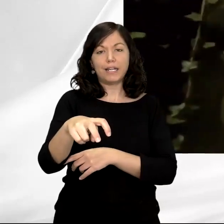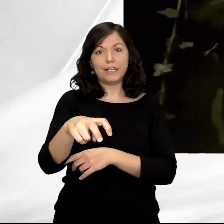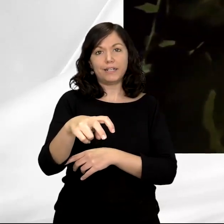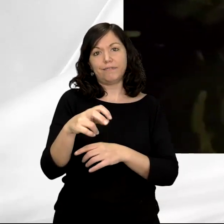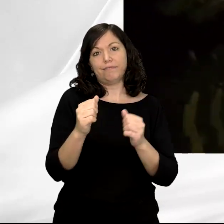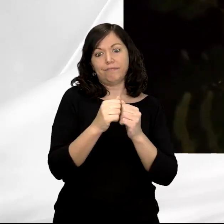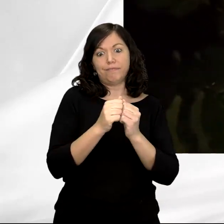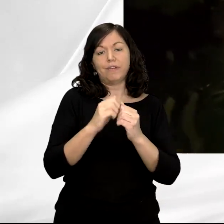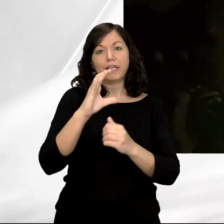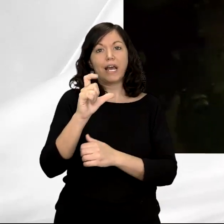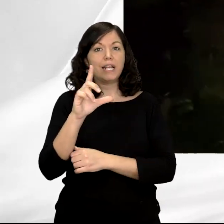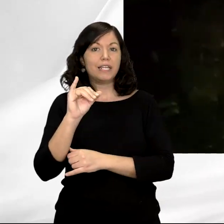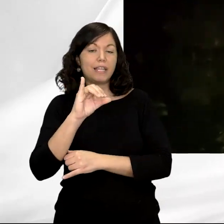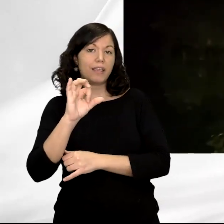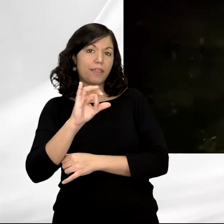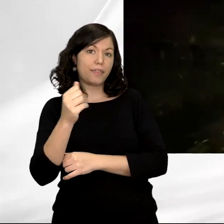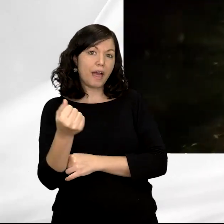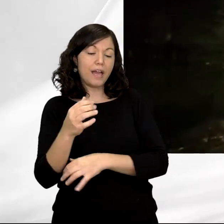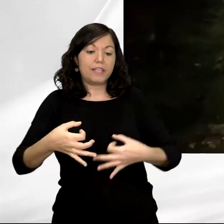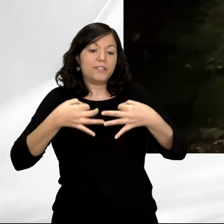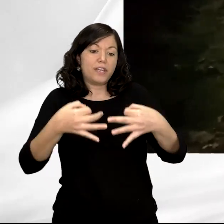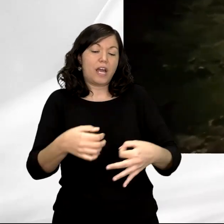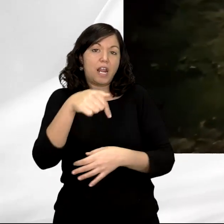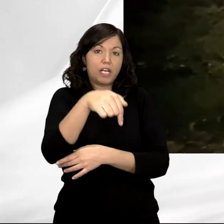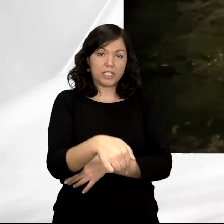caliza, llegar hasta aquí y entrar a la cueva desde este lugar.